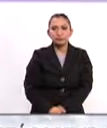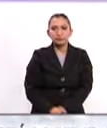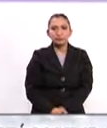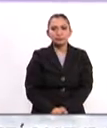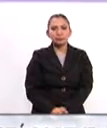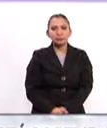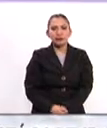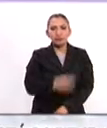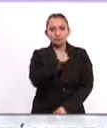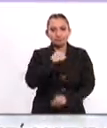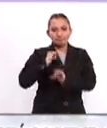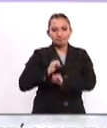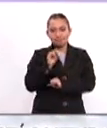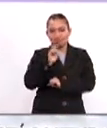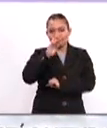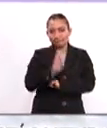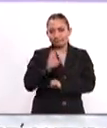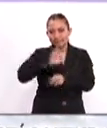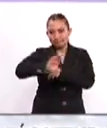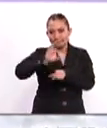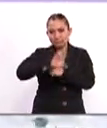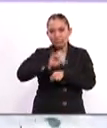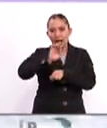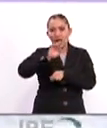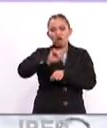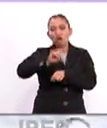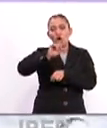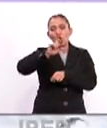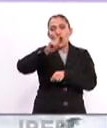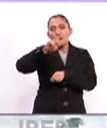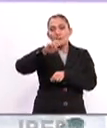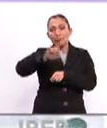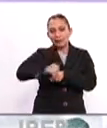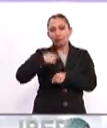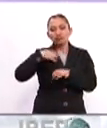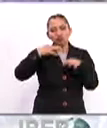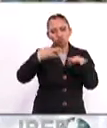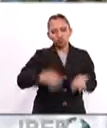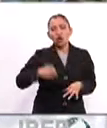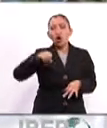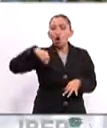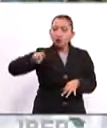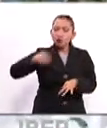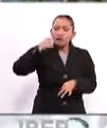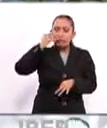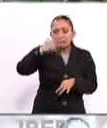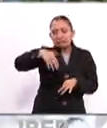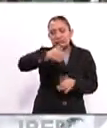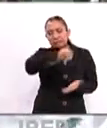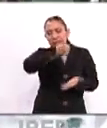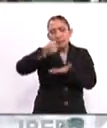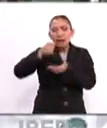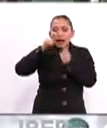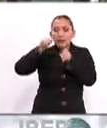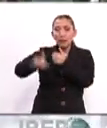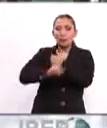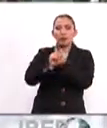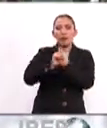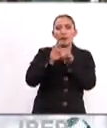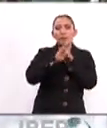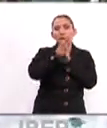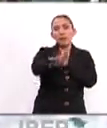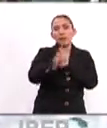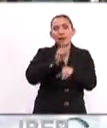Y el ministro de Relaciones Exteriores de Colombia, Carlos Holmes Trujillo, confirmó que la ONU buscará fondos para atender la crisis